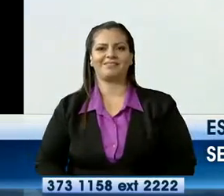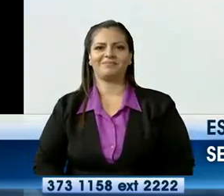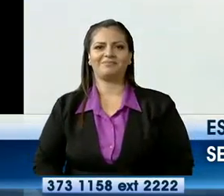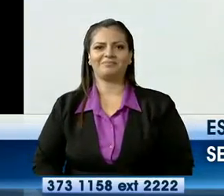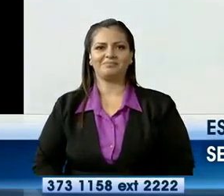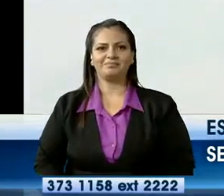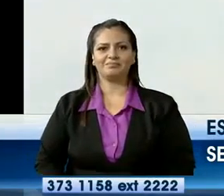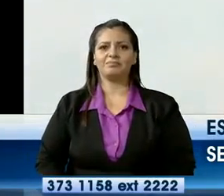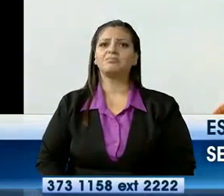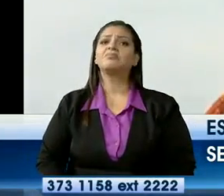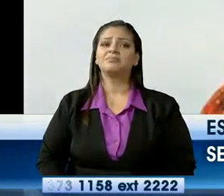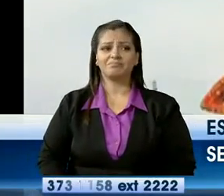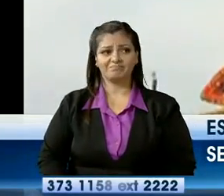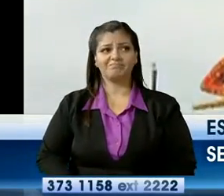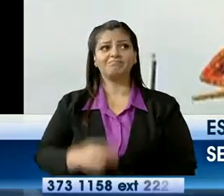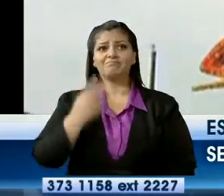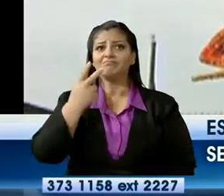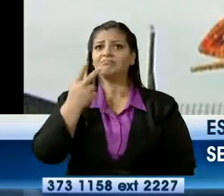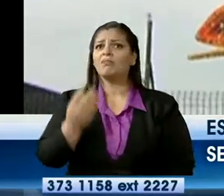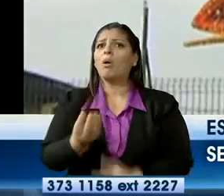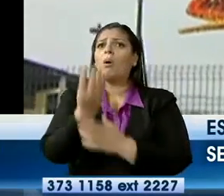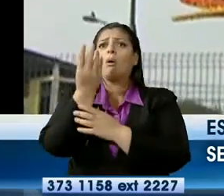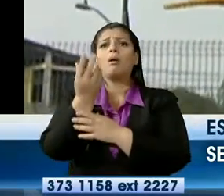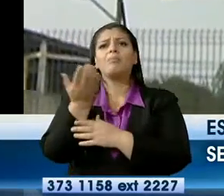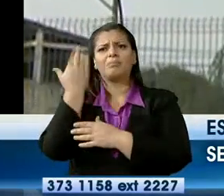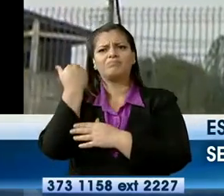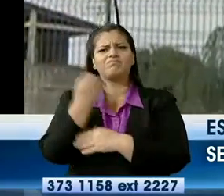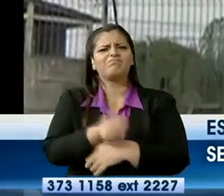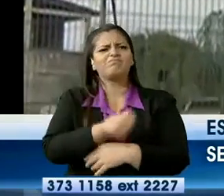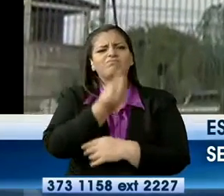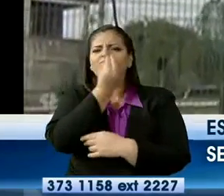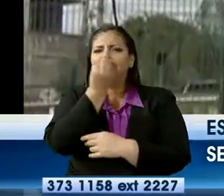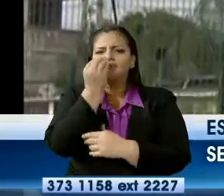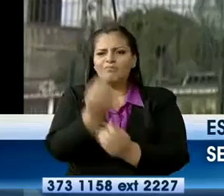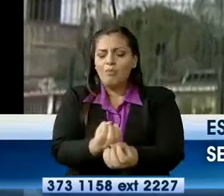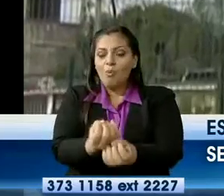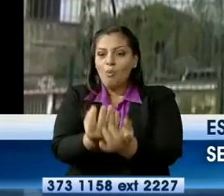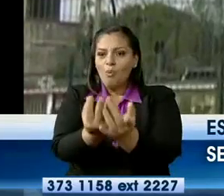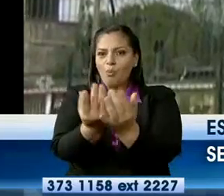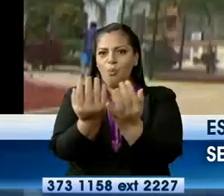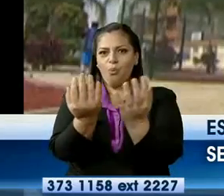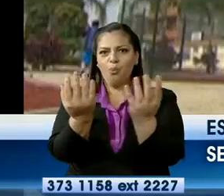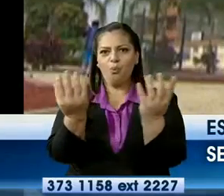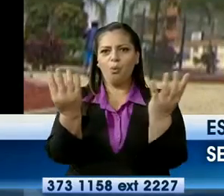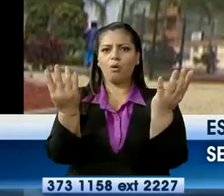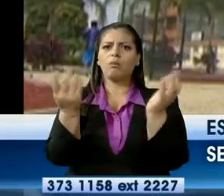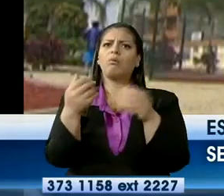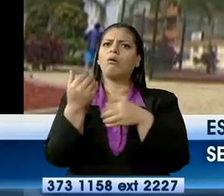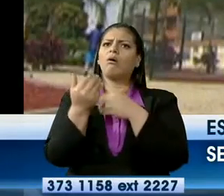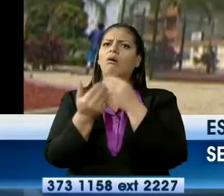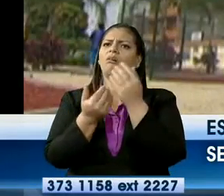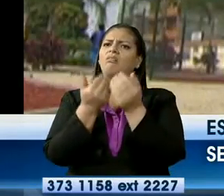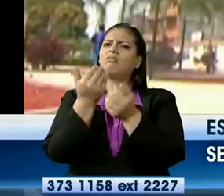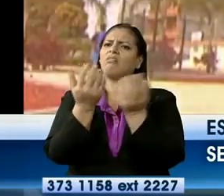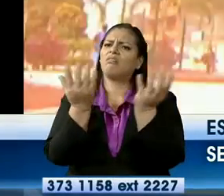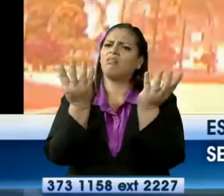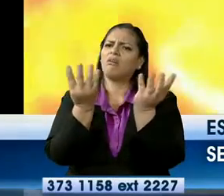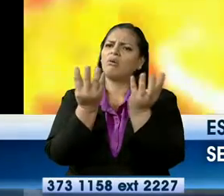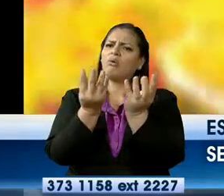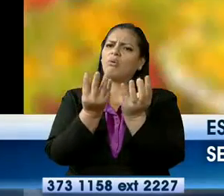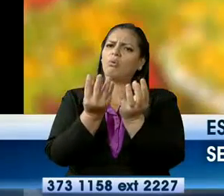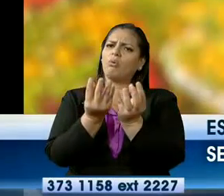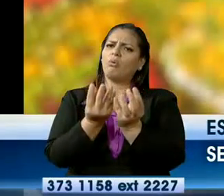está en peligro crítico de desaparecer debido a la tala de árboles como el ceibo y el pijío donde se cobija.